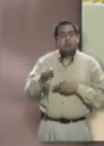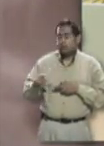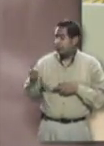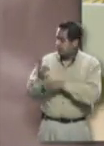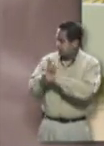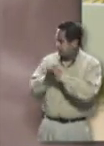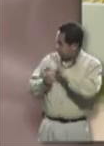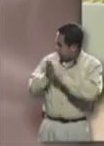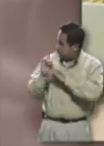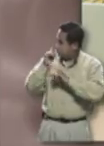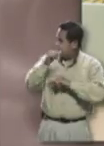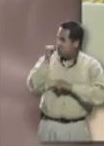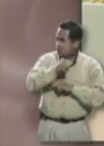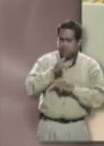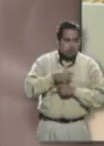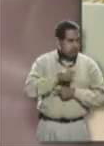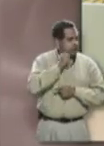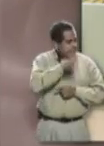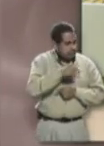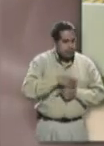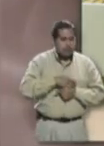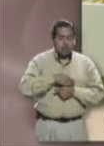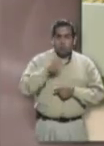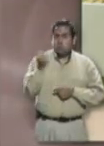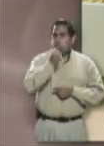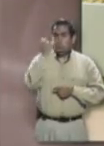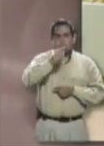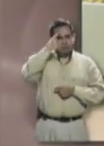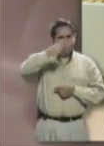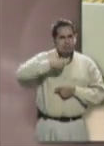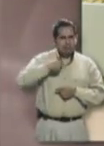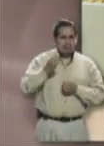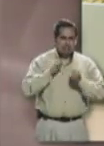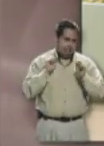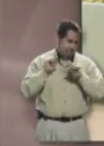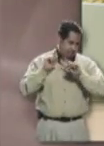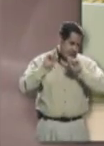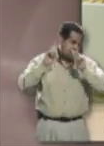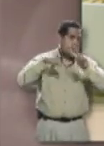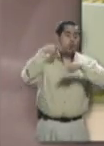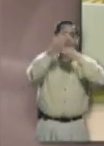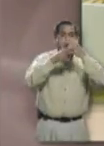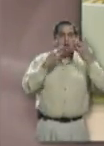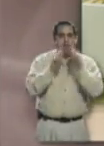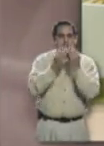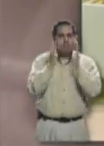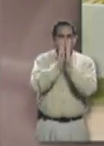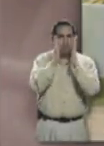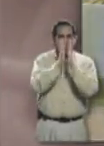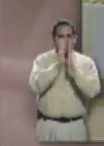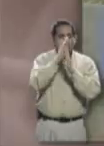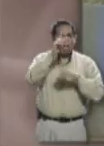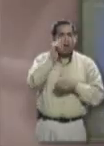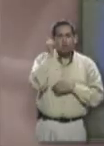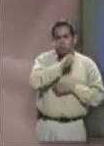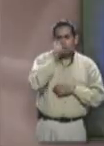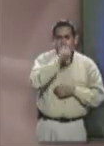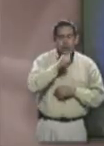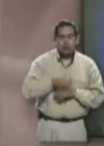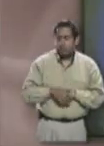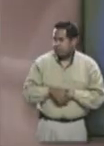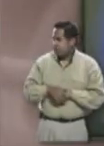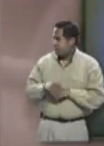invita a participar y pues todo así que fue una suerte para mí de llegar a participar en Zamburgo.